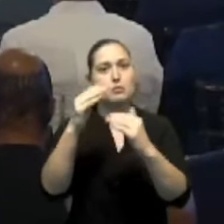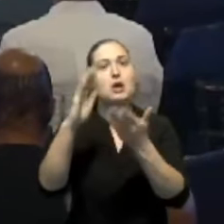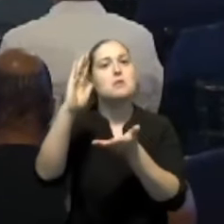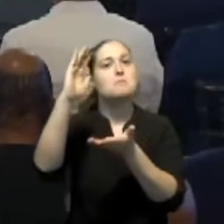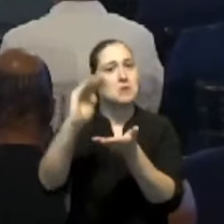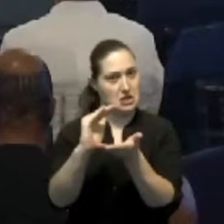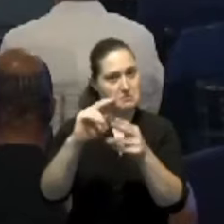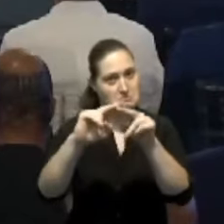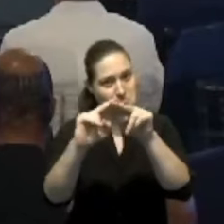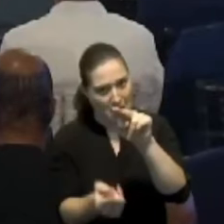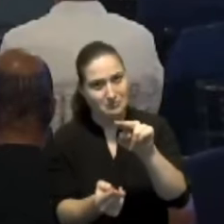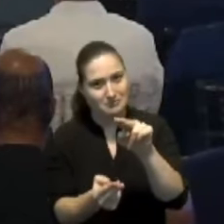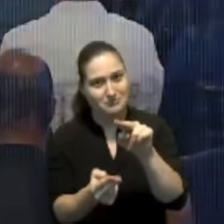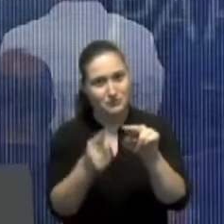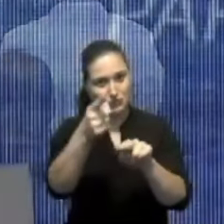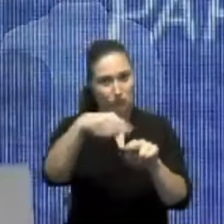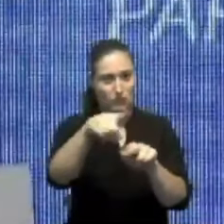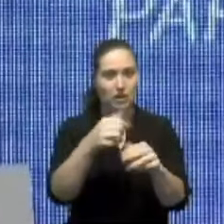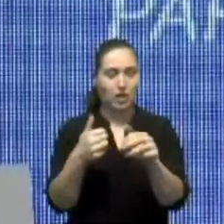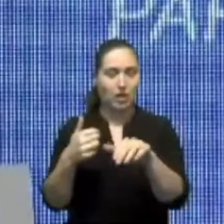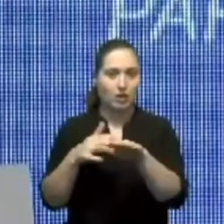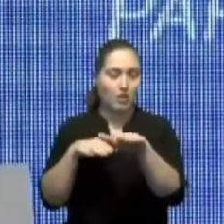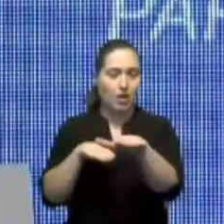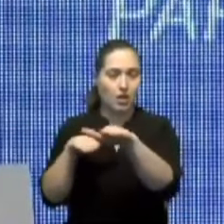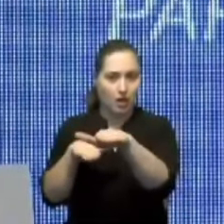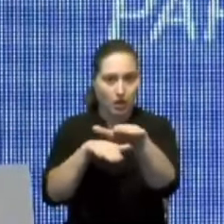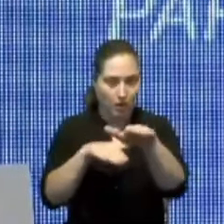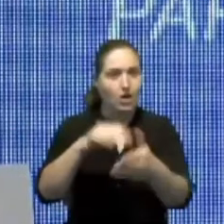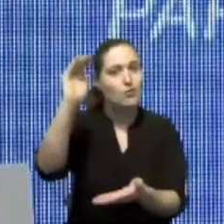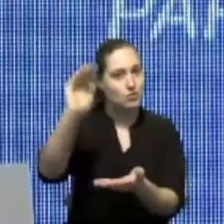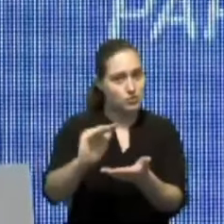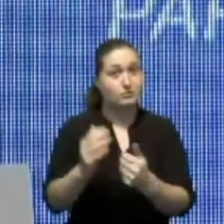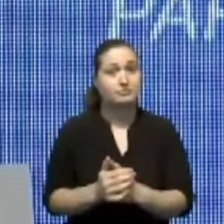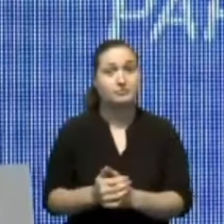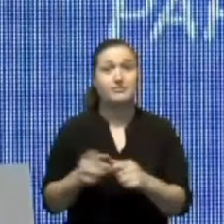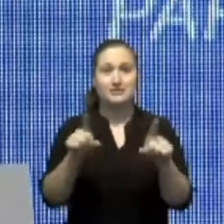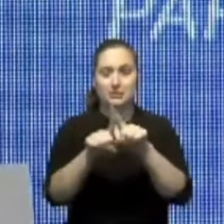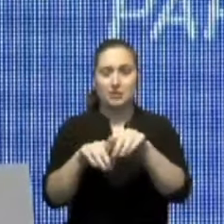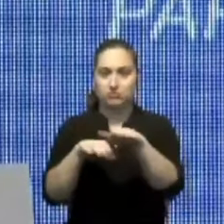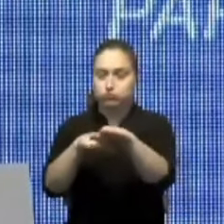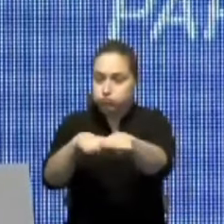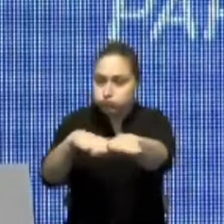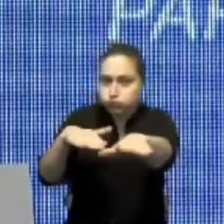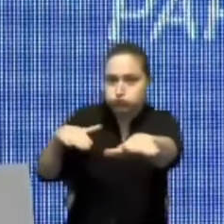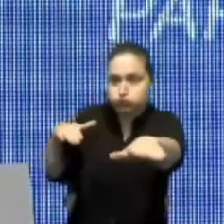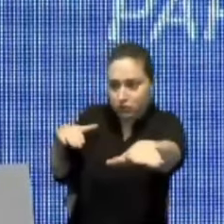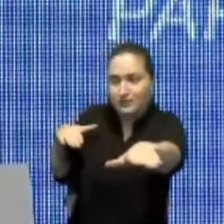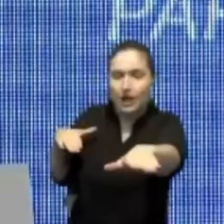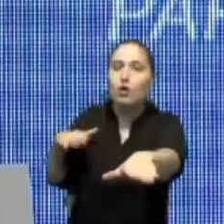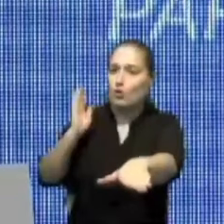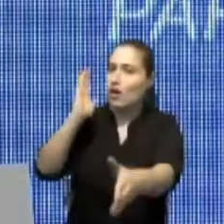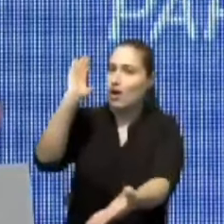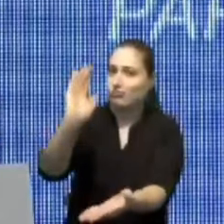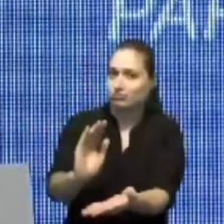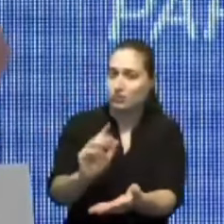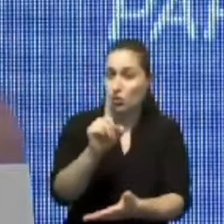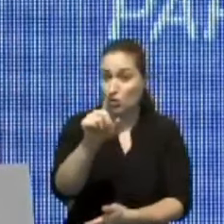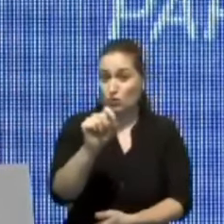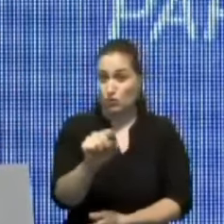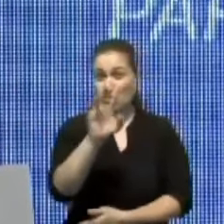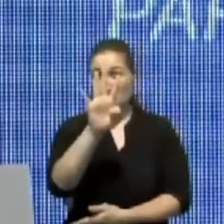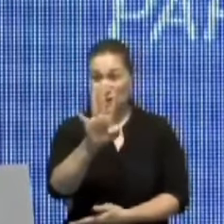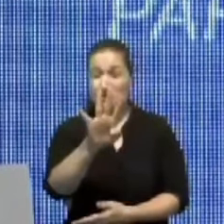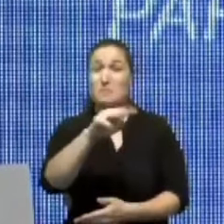días. También se producirá una reducción del tráfico de vehículos de por lo menos 1.4